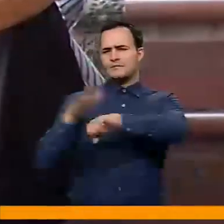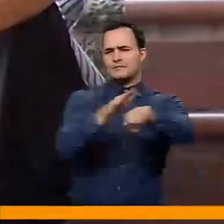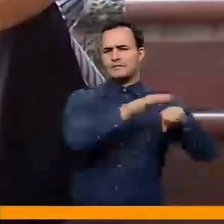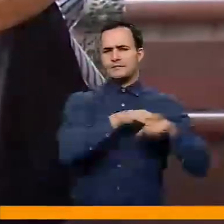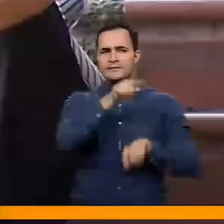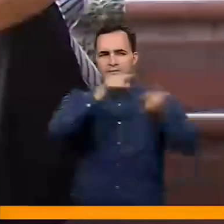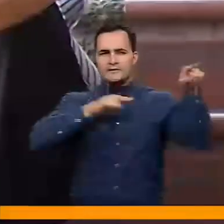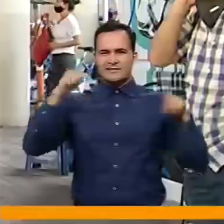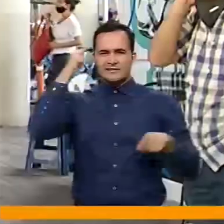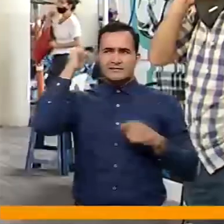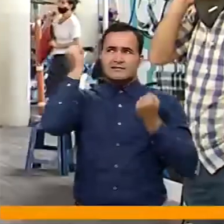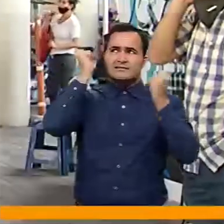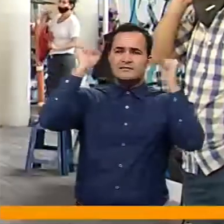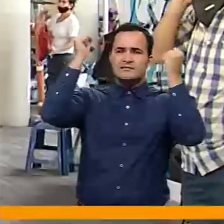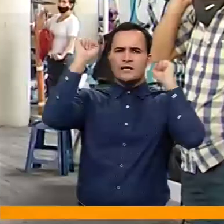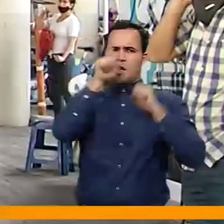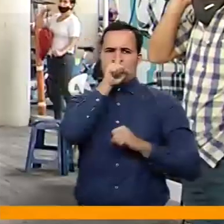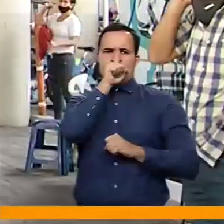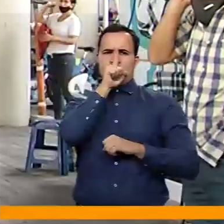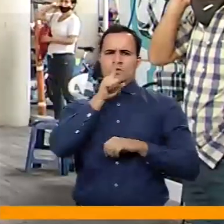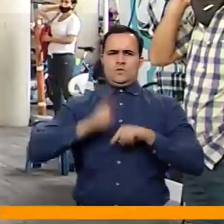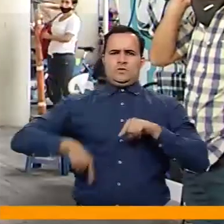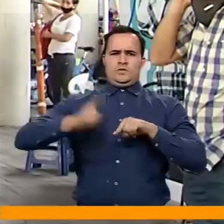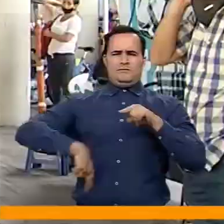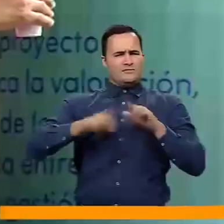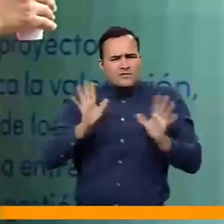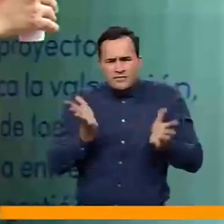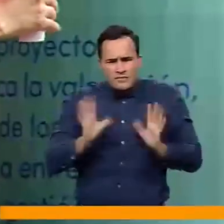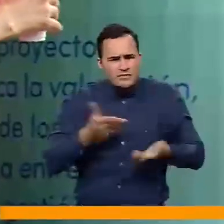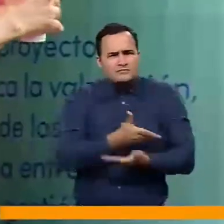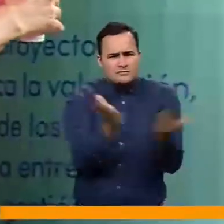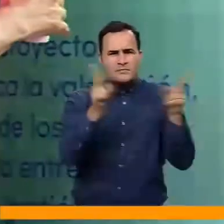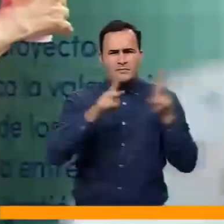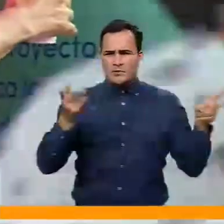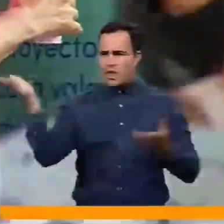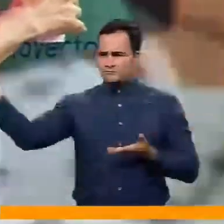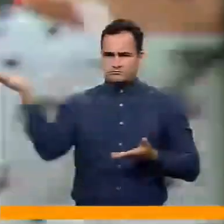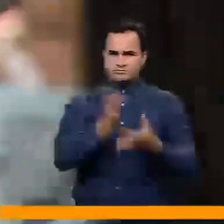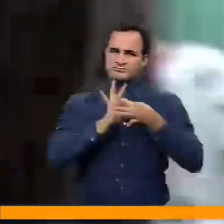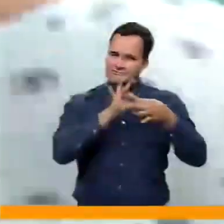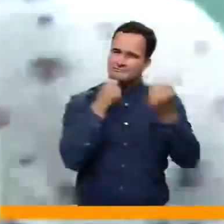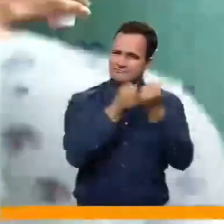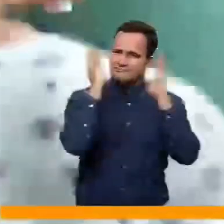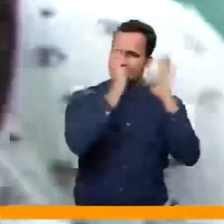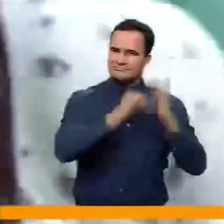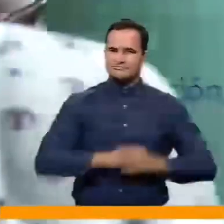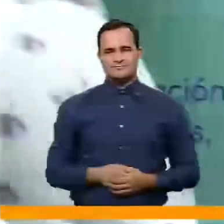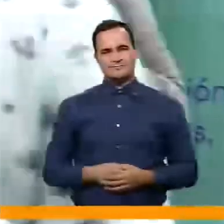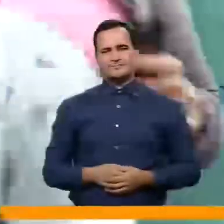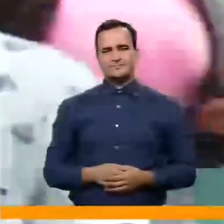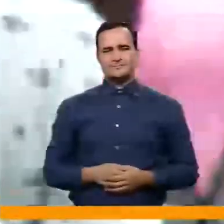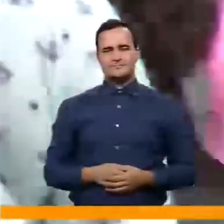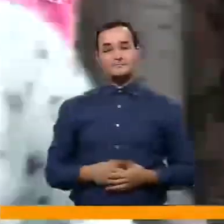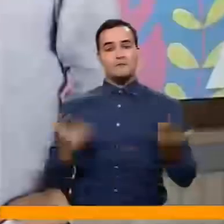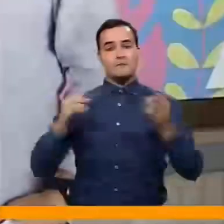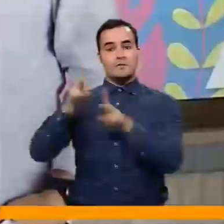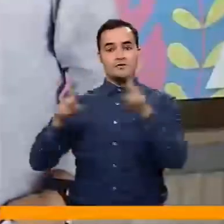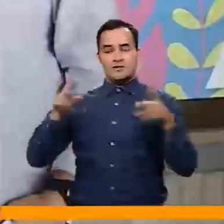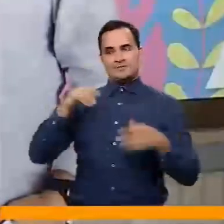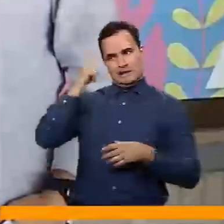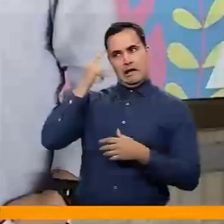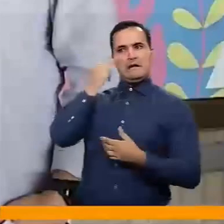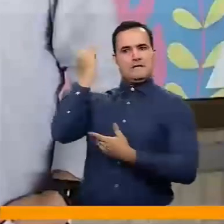disminuir la estigmatización hacia los trastornos mentales y acercar la oferta institucional a las personas. Una de las acciones más